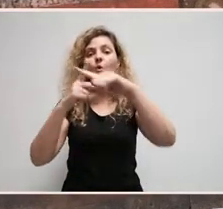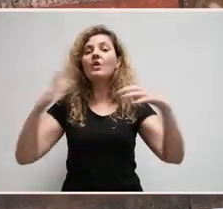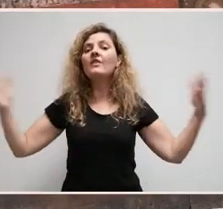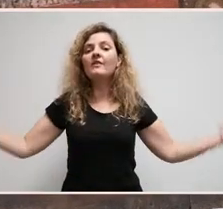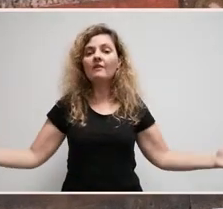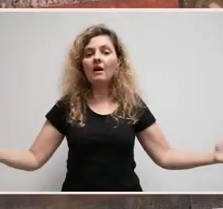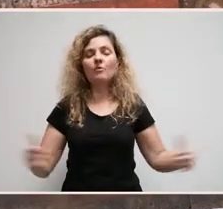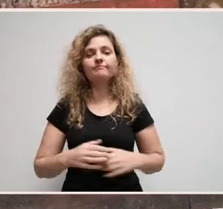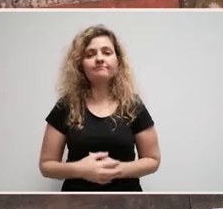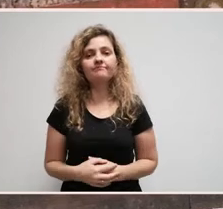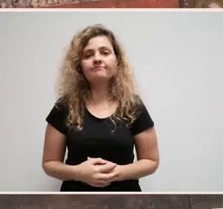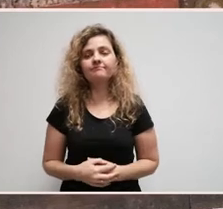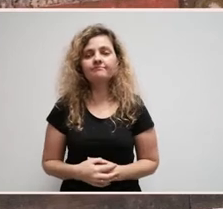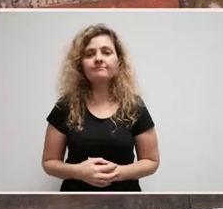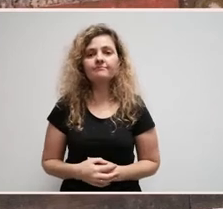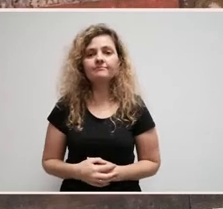crucificados.